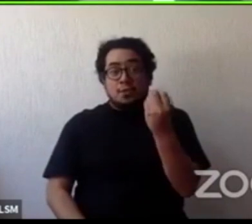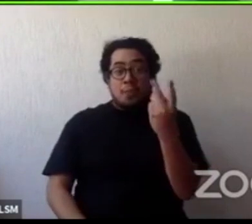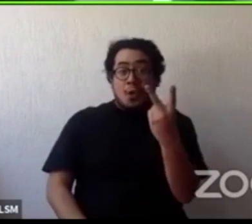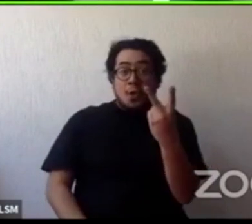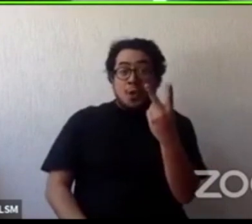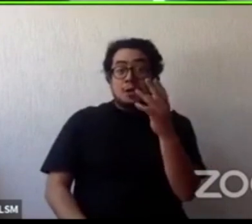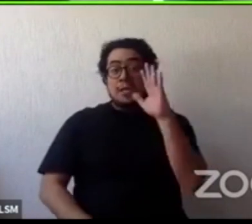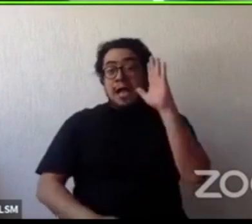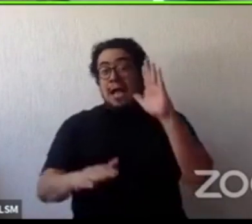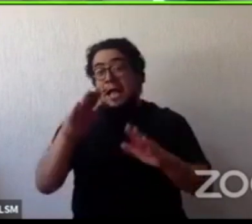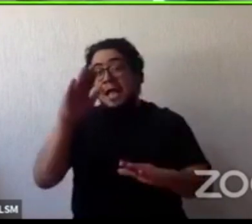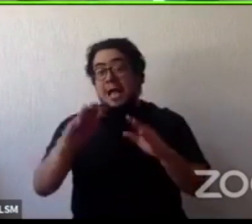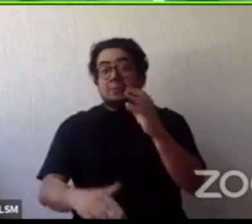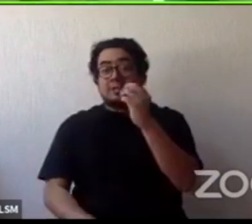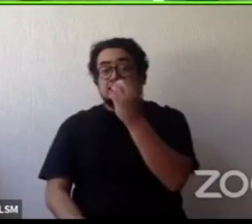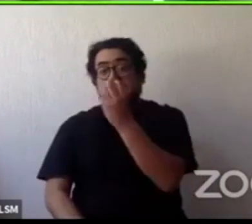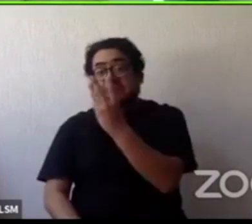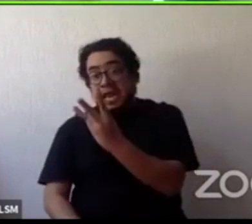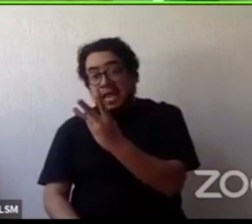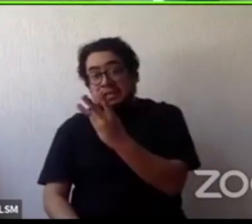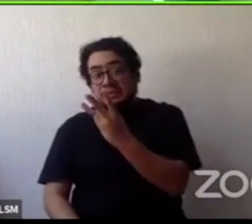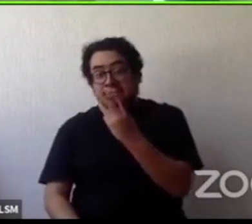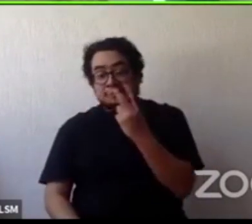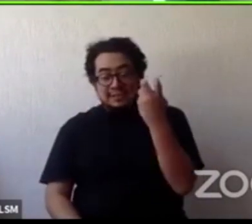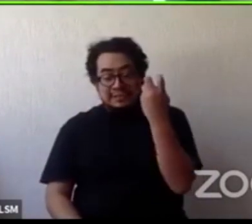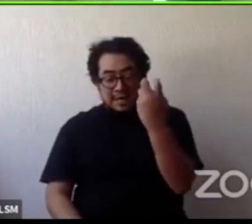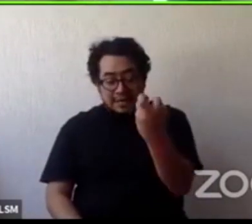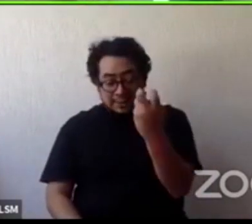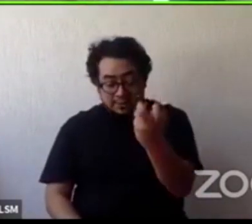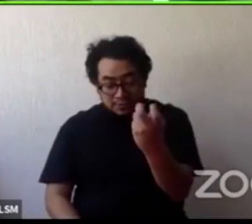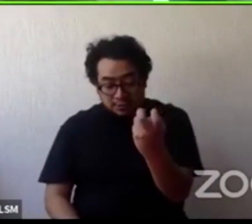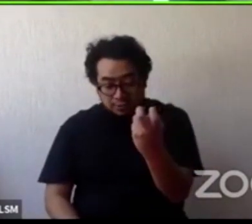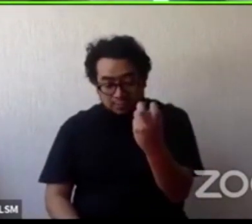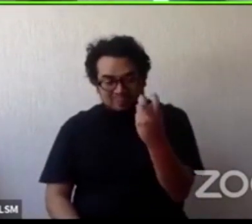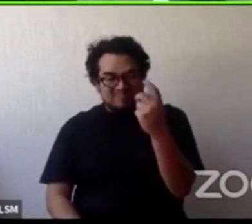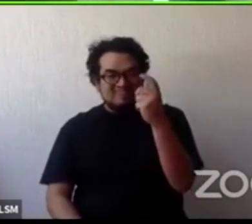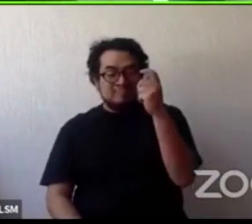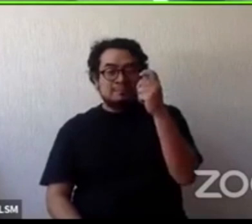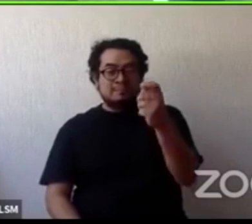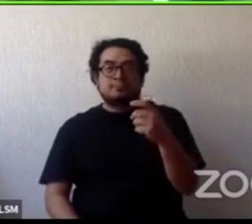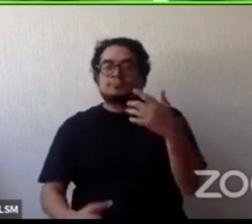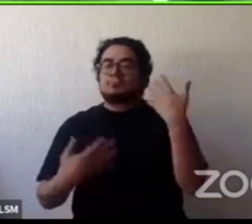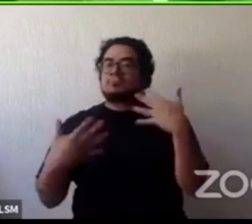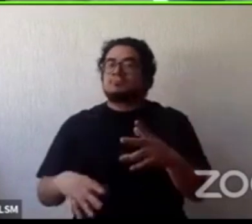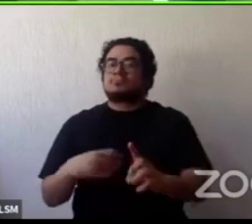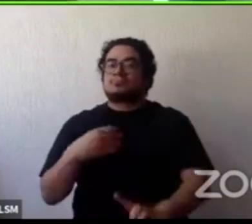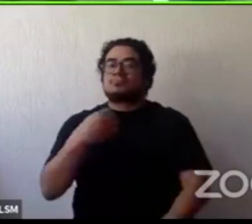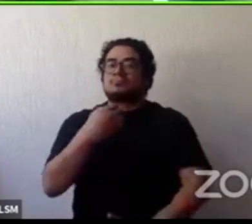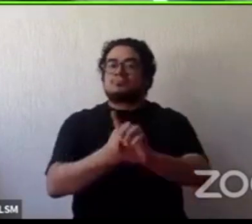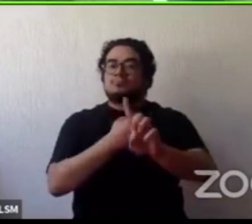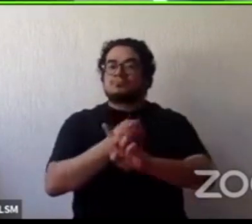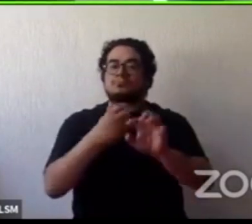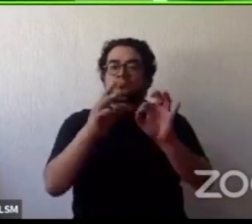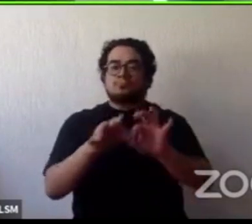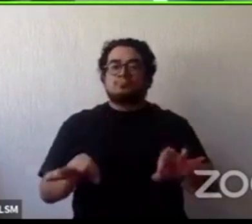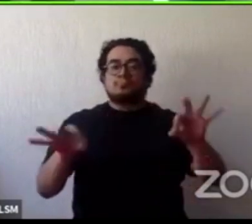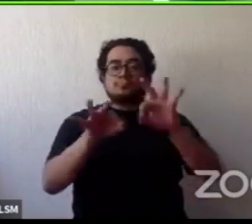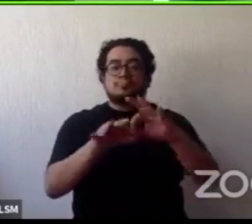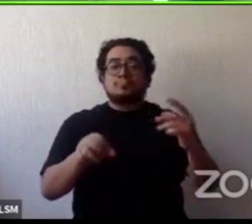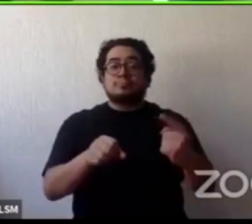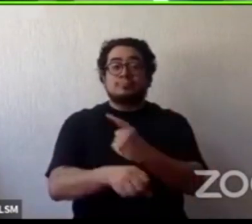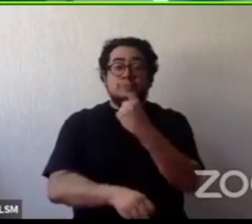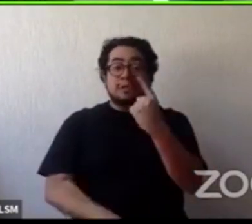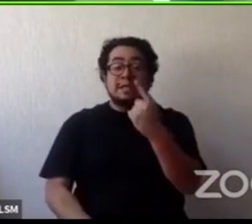y eso nos nos nos provoca un problema muy importante porque los niños están solos